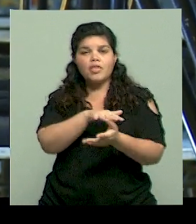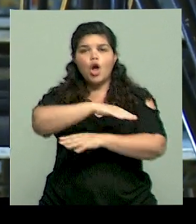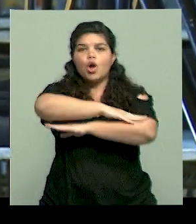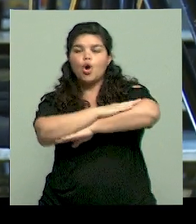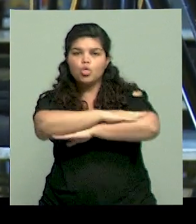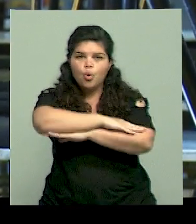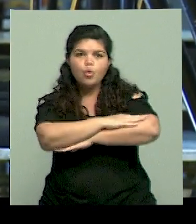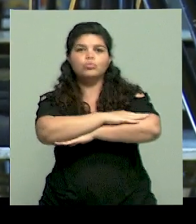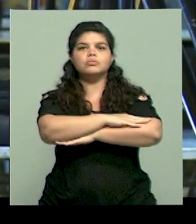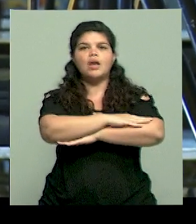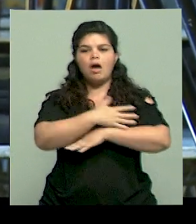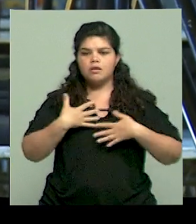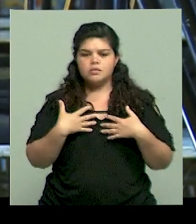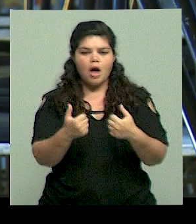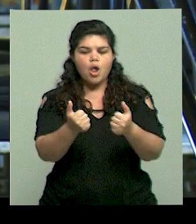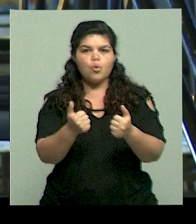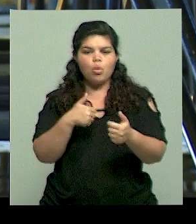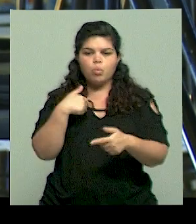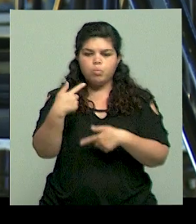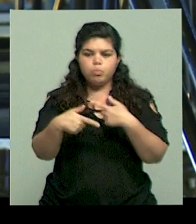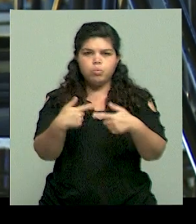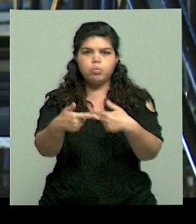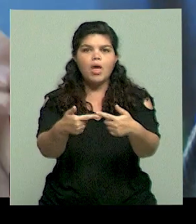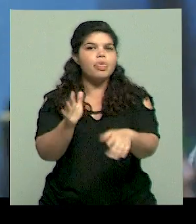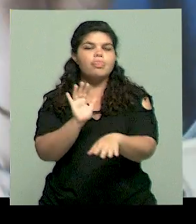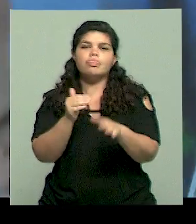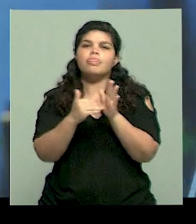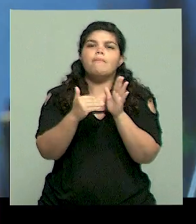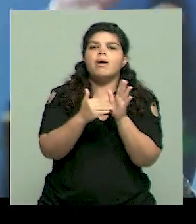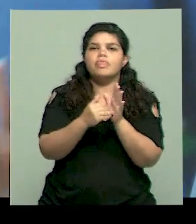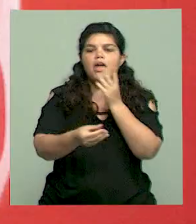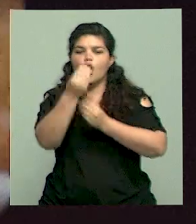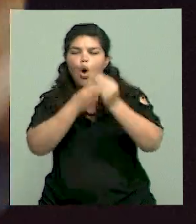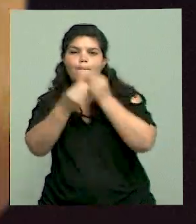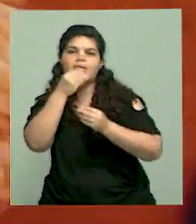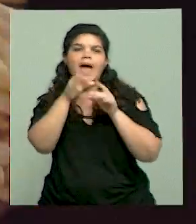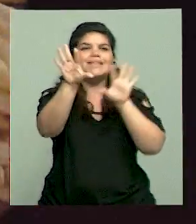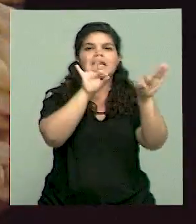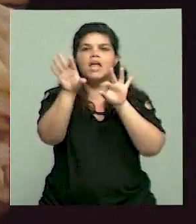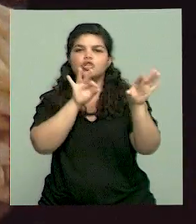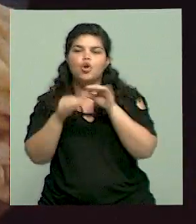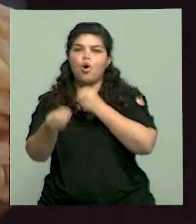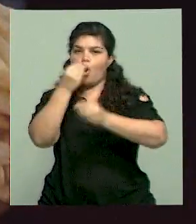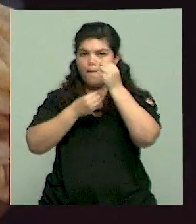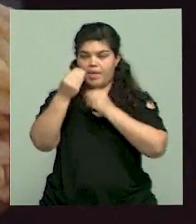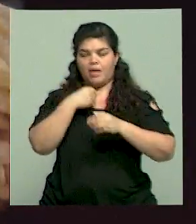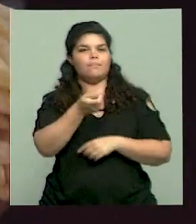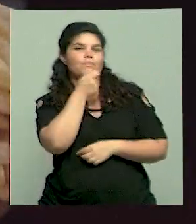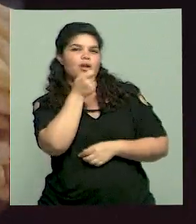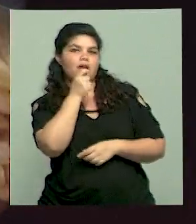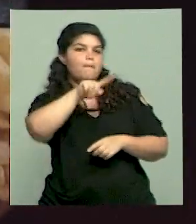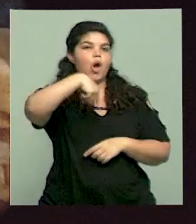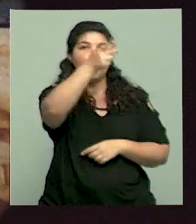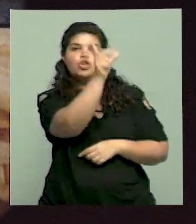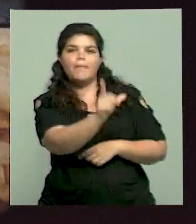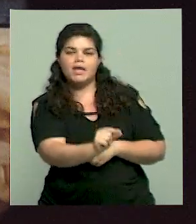generalizada según lo que comen. Y esto lo pienso, que da potencia al mundo, por ejemplo, que tienen un ritmo de vida en el cual se come mucha